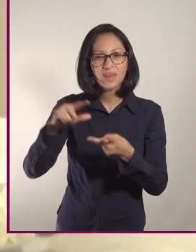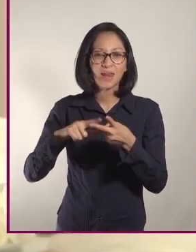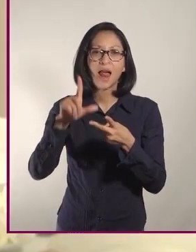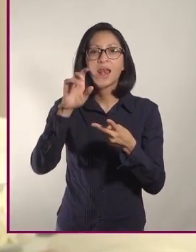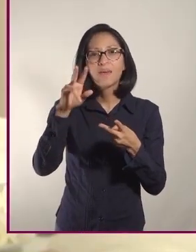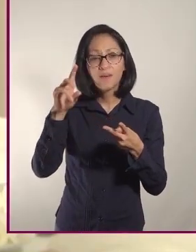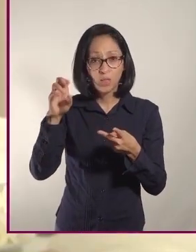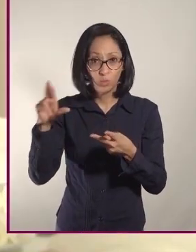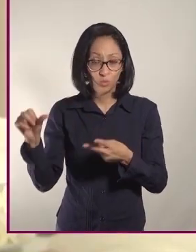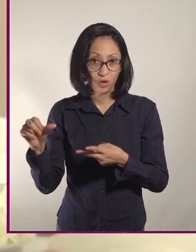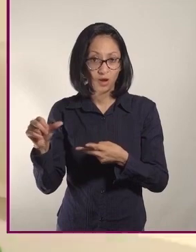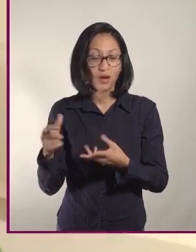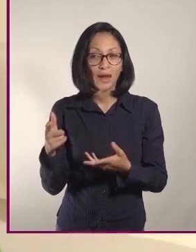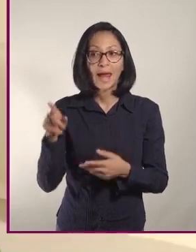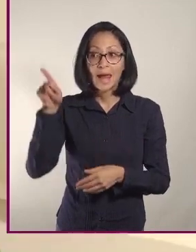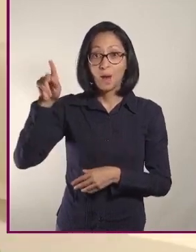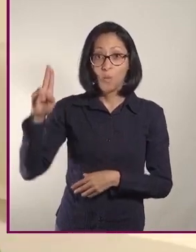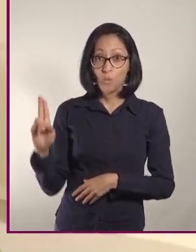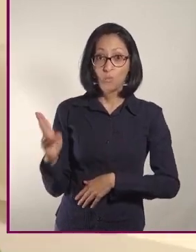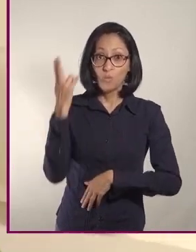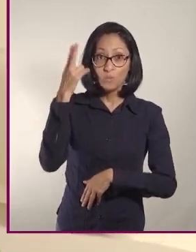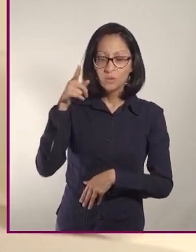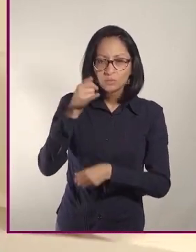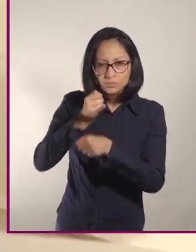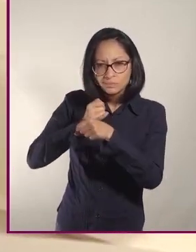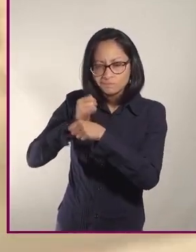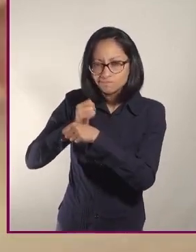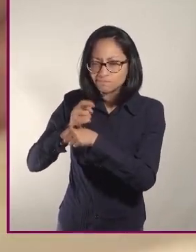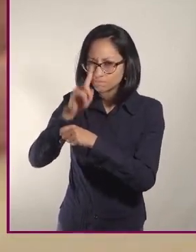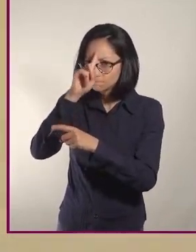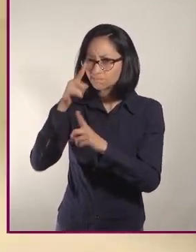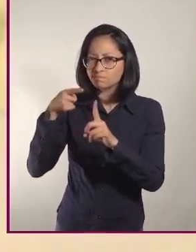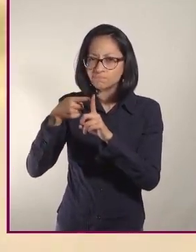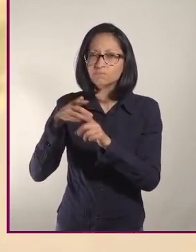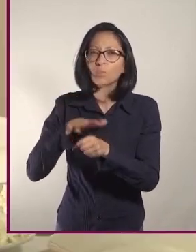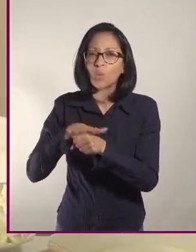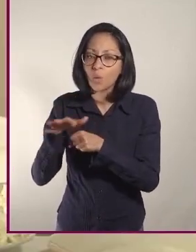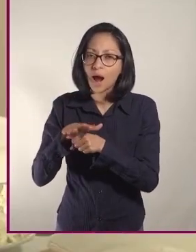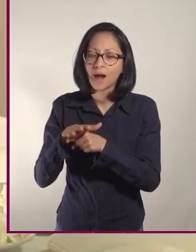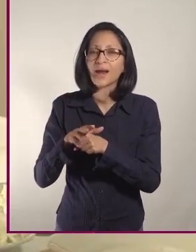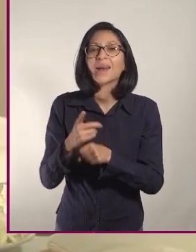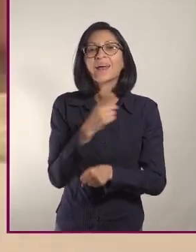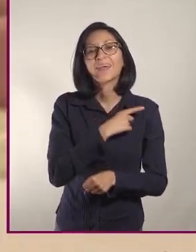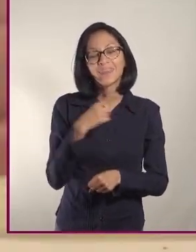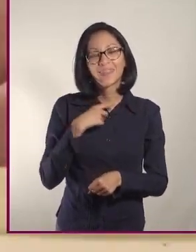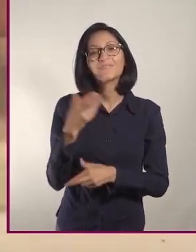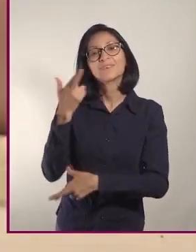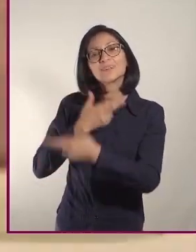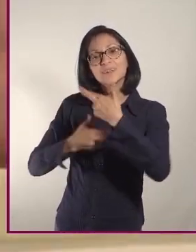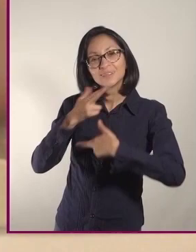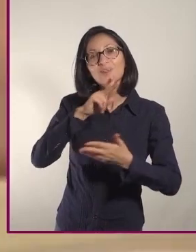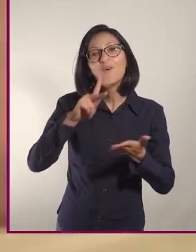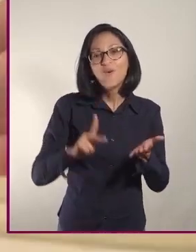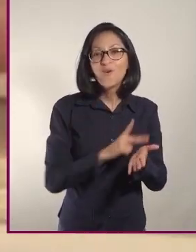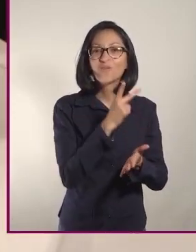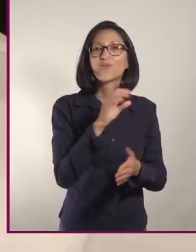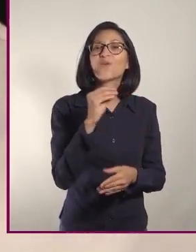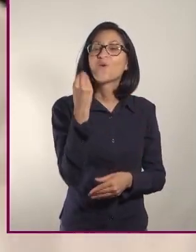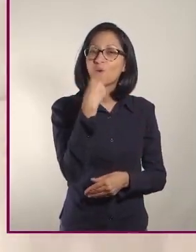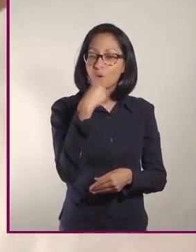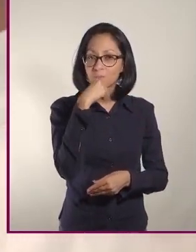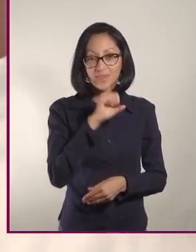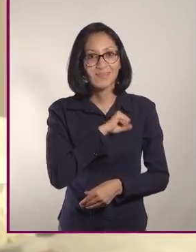De acuerdo con el cuerpo académico de esta universidad, su objetivo es volver a hacer de la pizza una de las comidas más